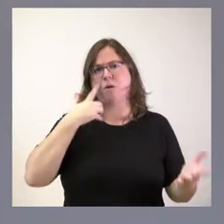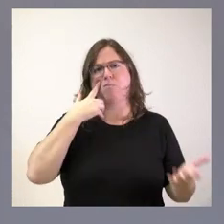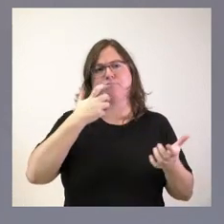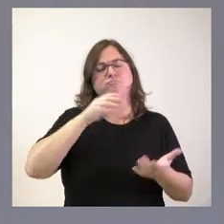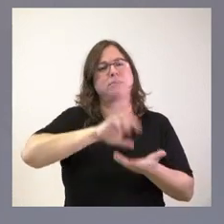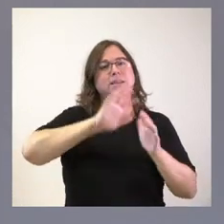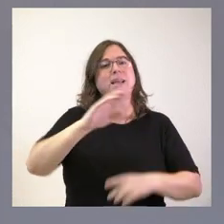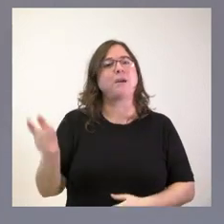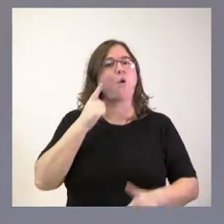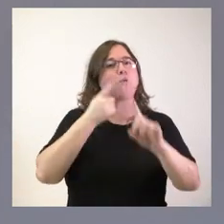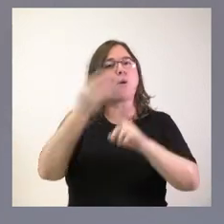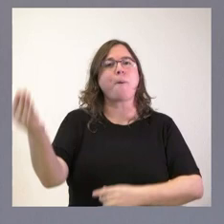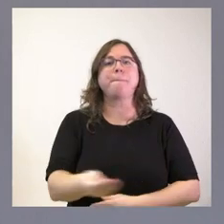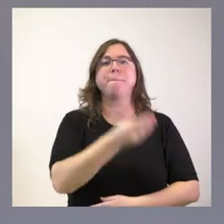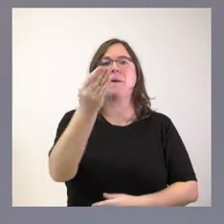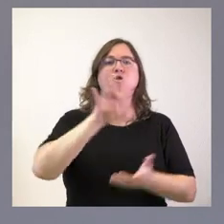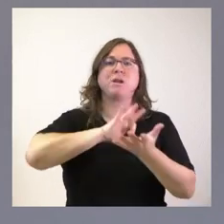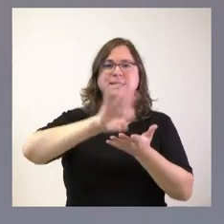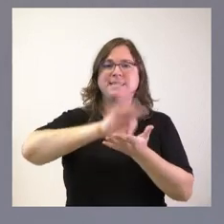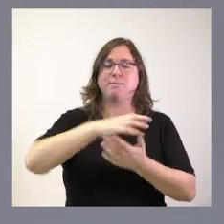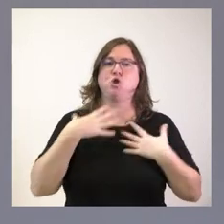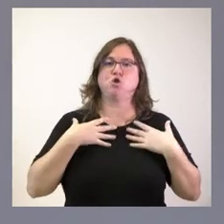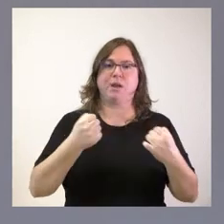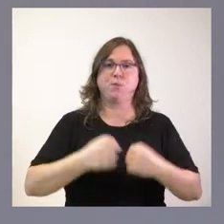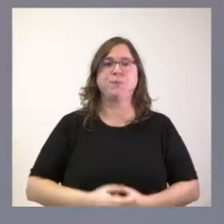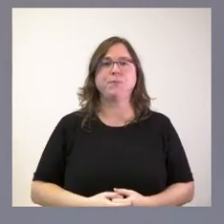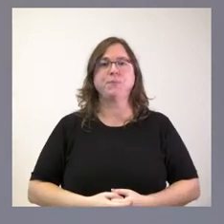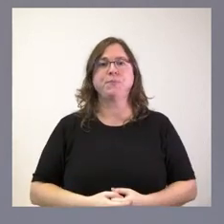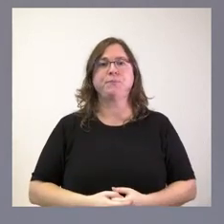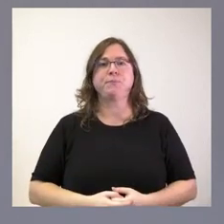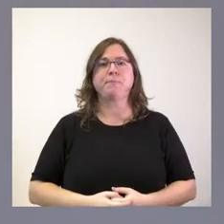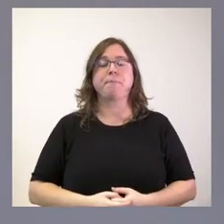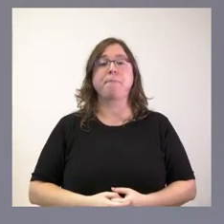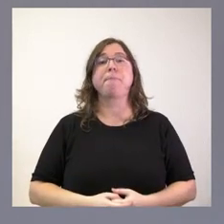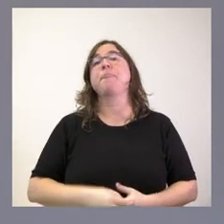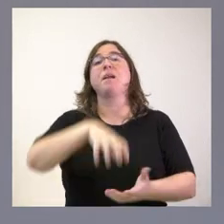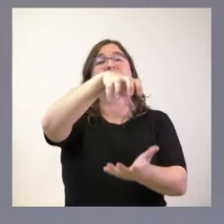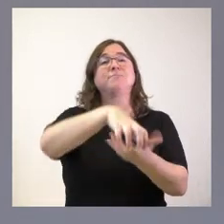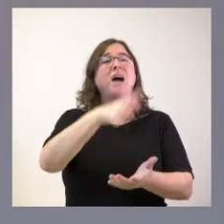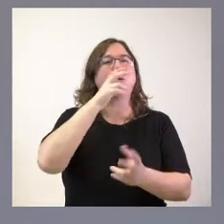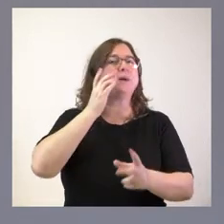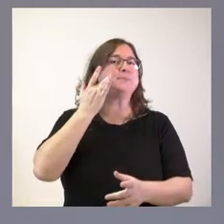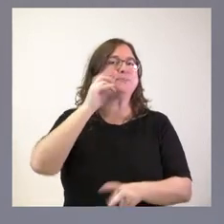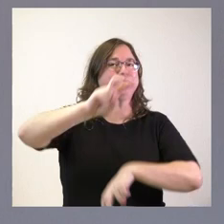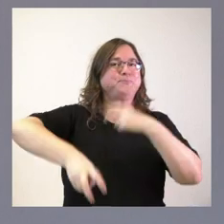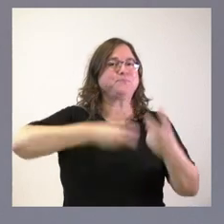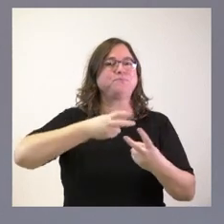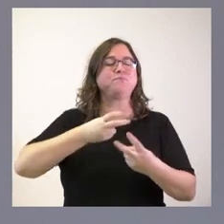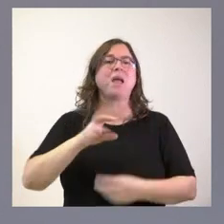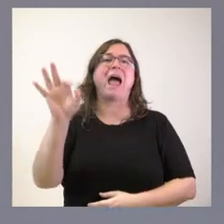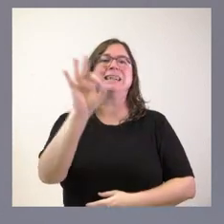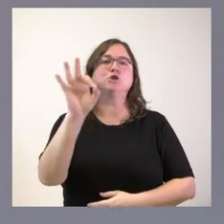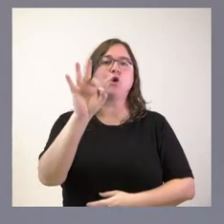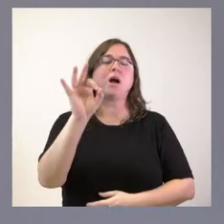y León por mejorar los servicios sanitarios. La estación depuradora de aguas residuales de Astorga en León